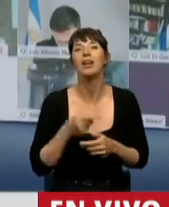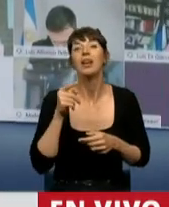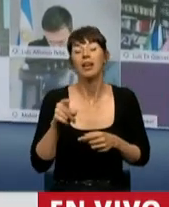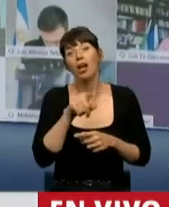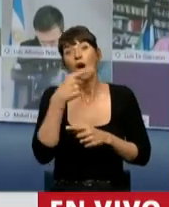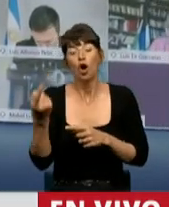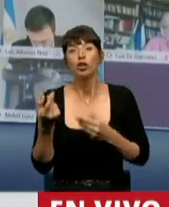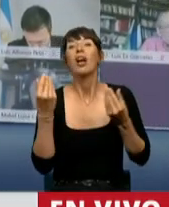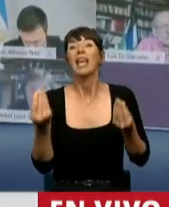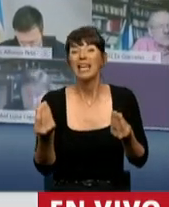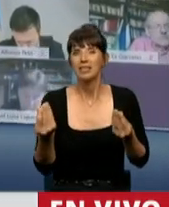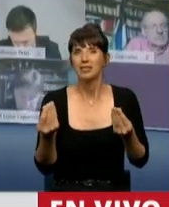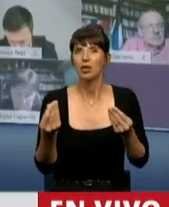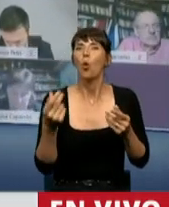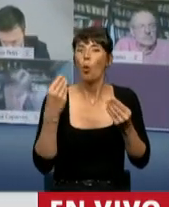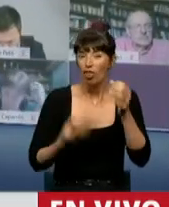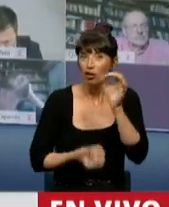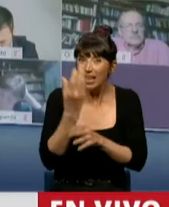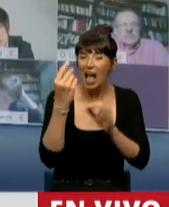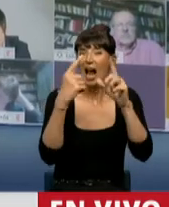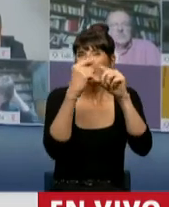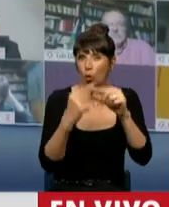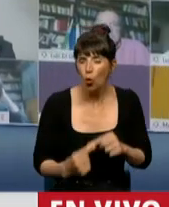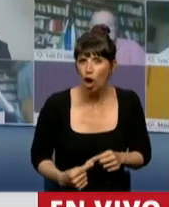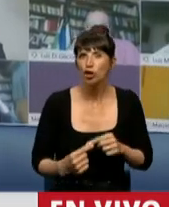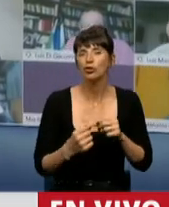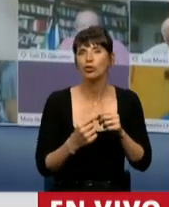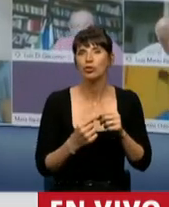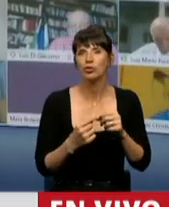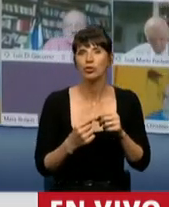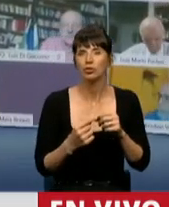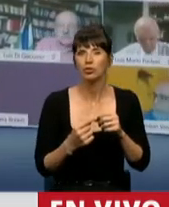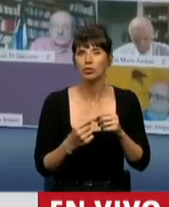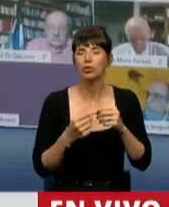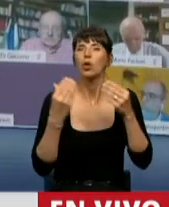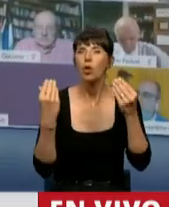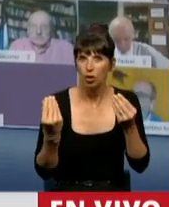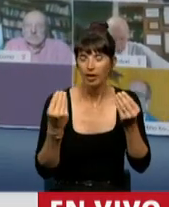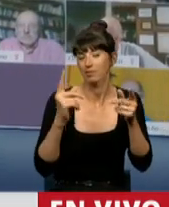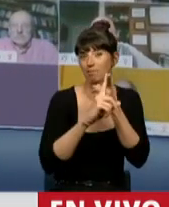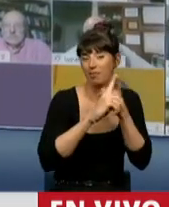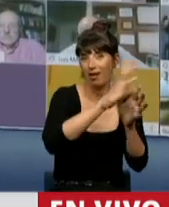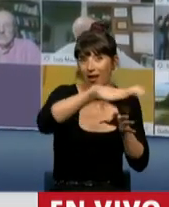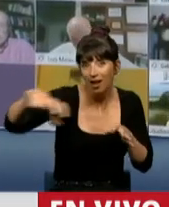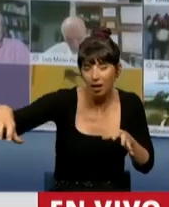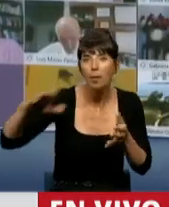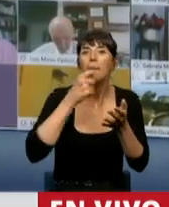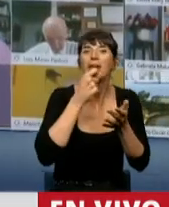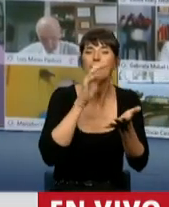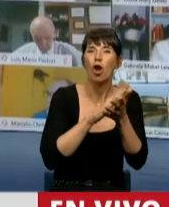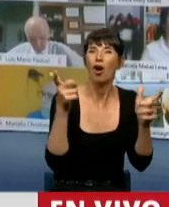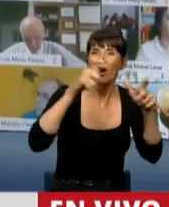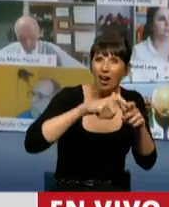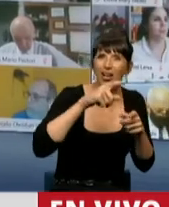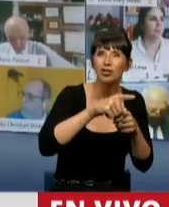se crea todo un articulado que refiere a los distintos órganos como el Comité Ejecutivo y